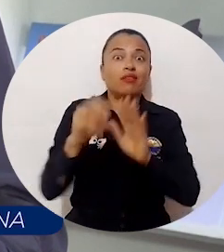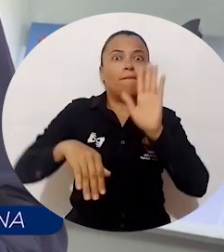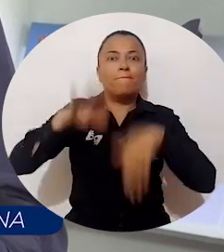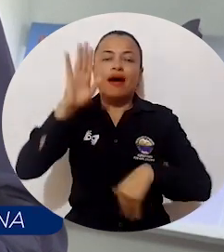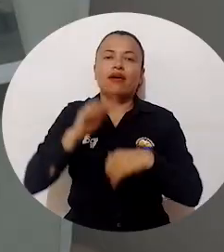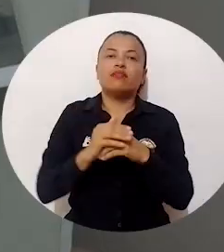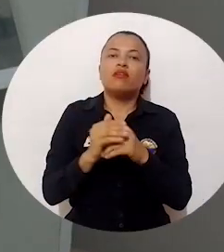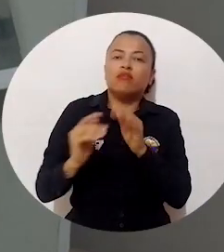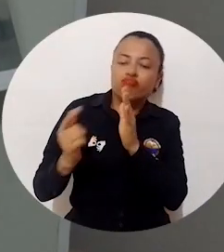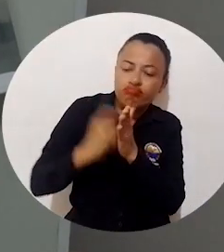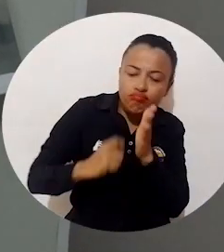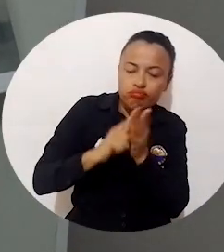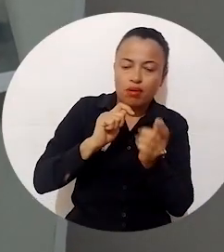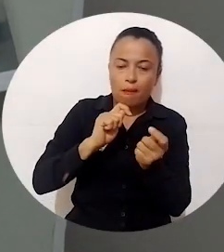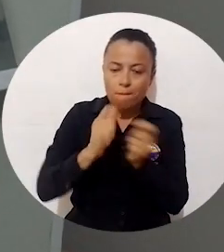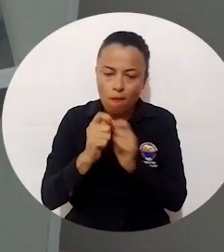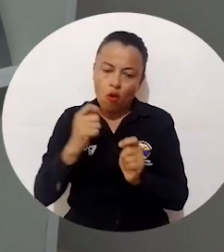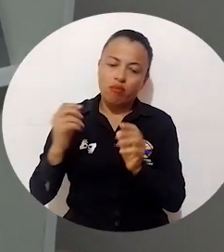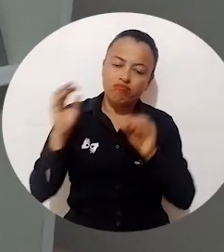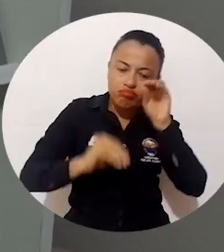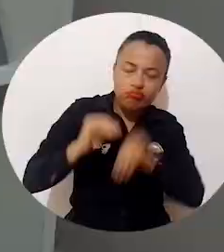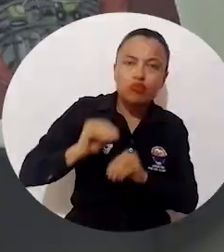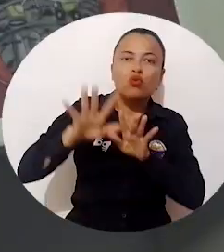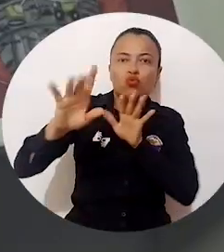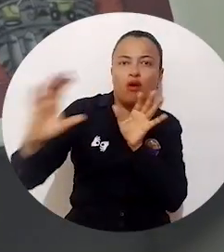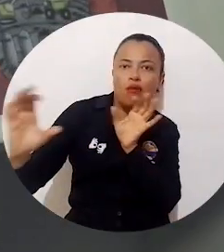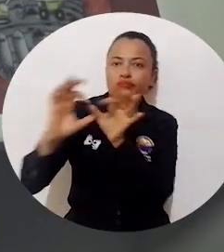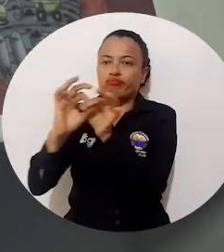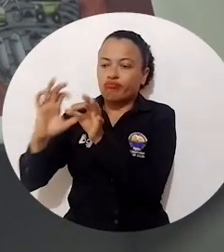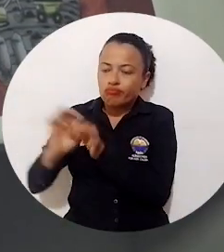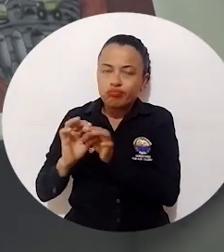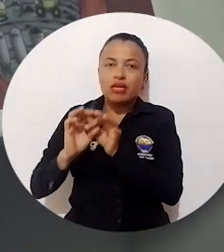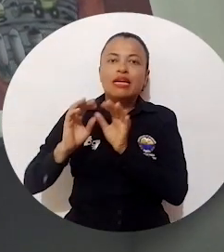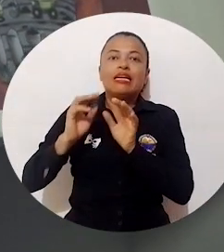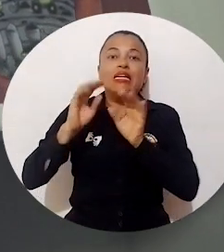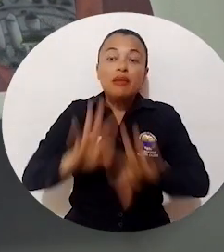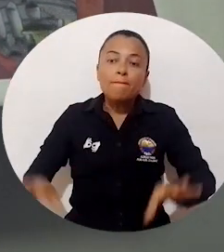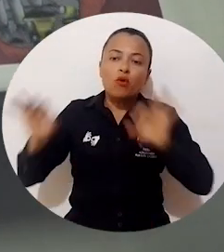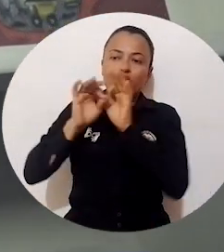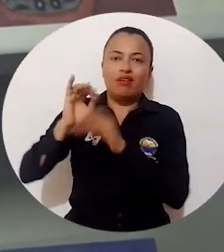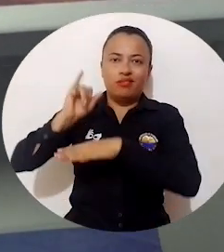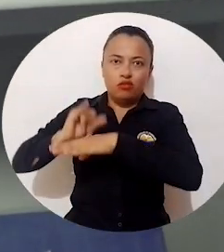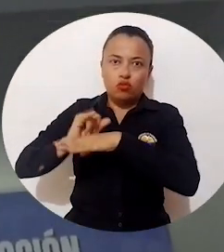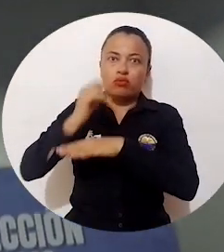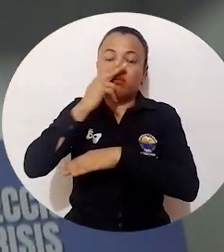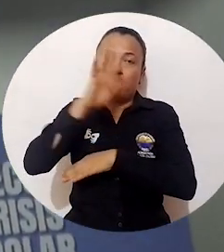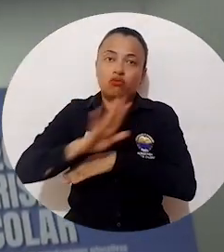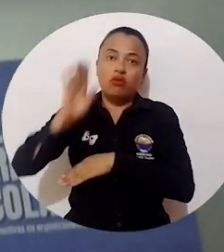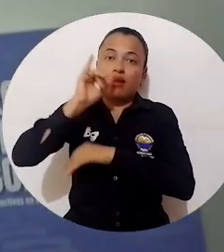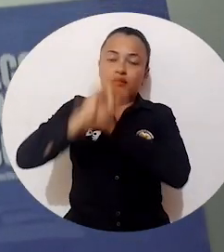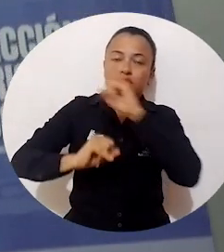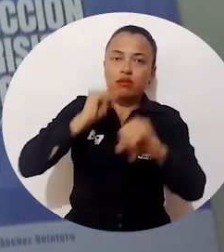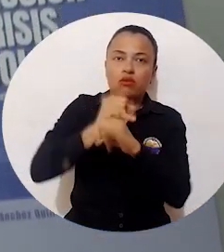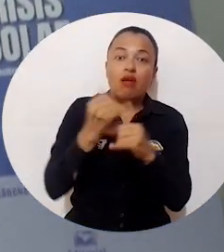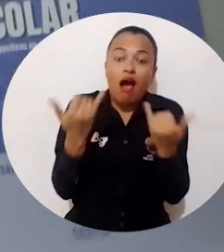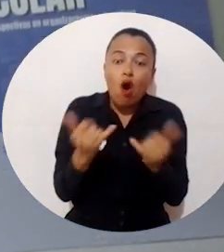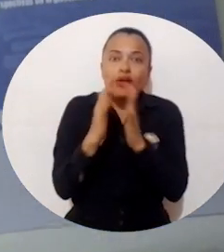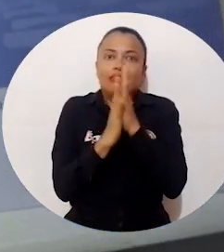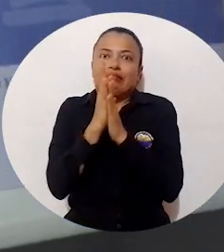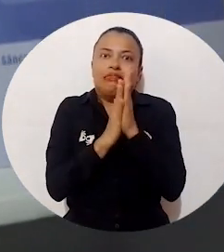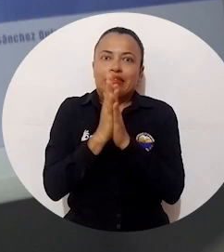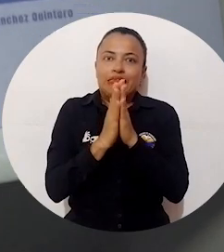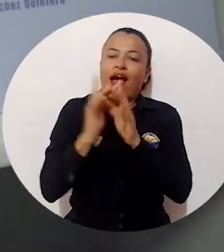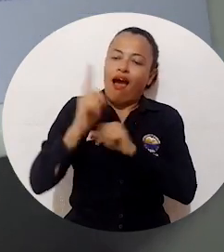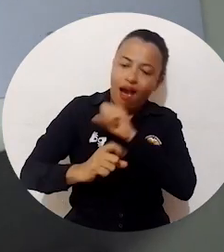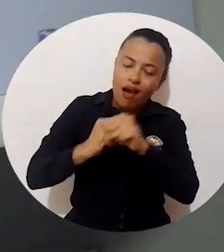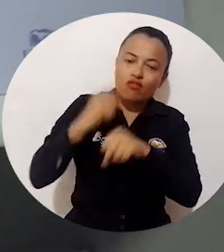realizadas en coedición con importantes instituciones nacionales e internacionales. Las expectativas son muy amplias porque cada año vemos